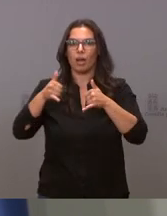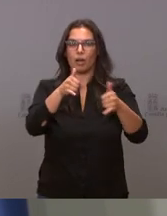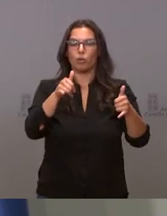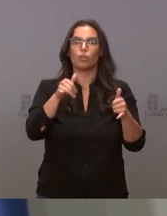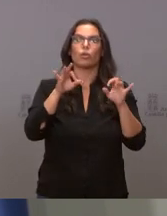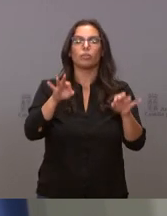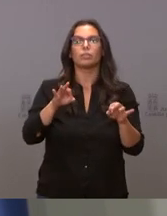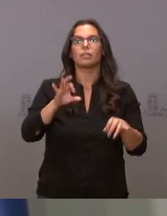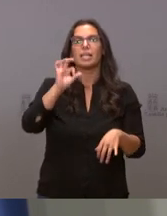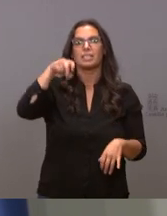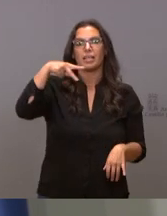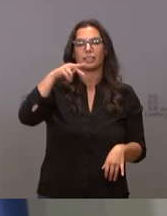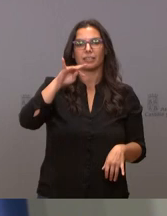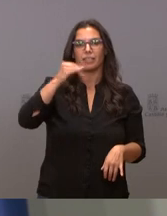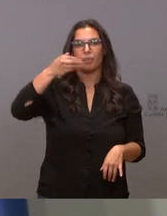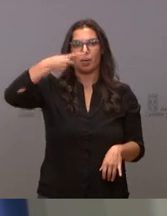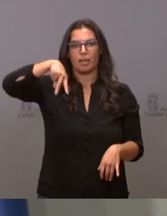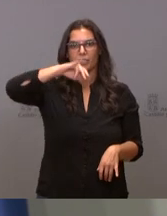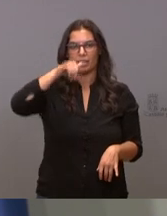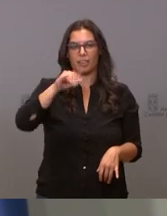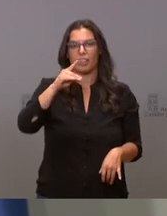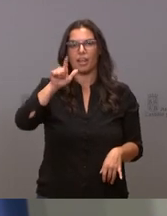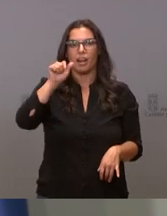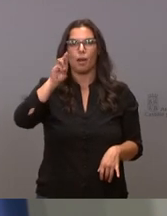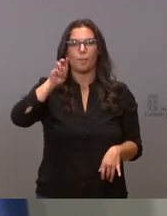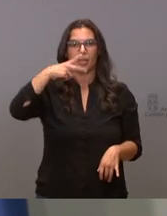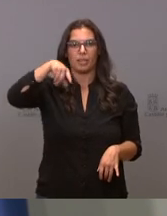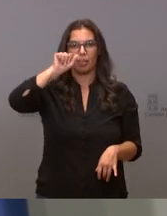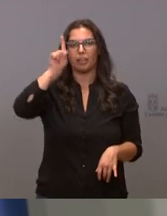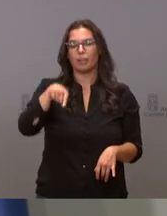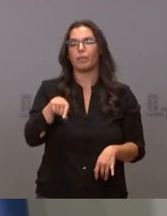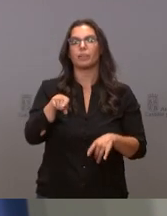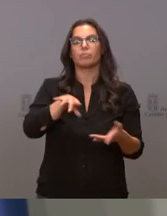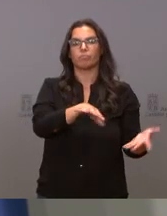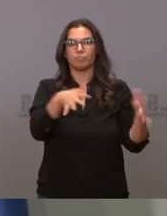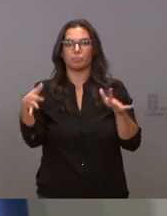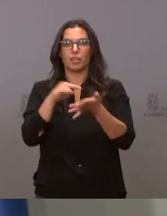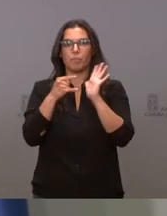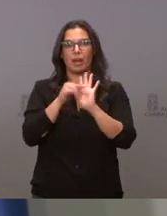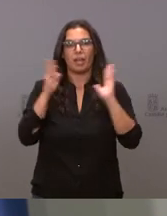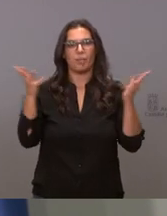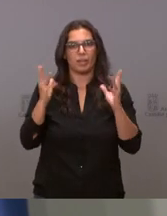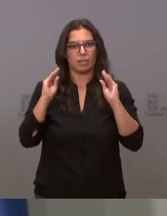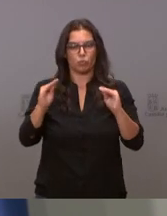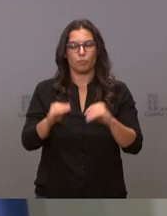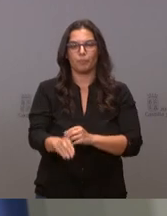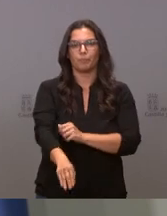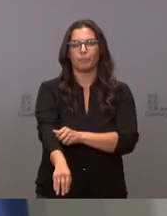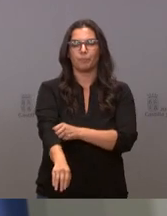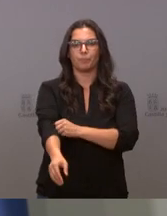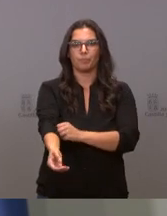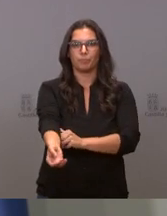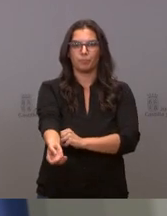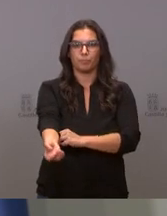en Santibáñez de la Peña e implantación de su plan de emergencia. La Consejería de